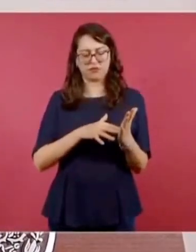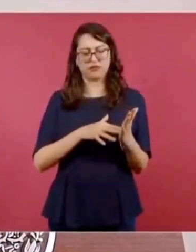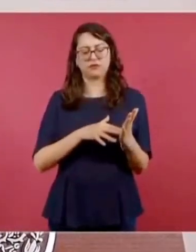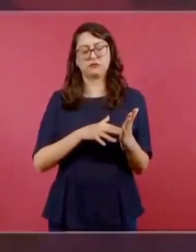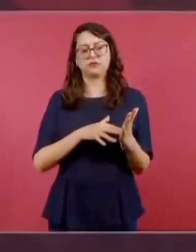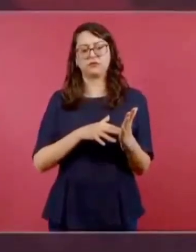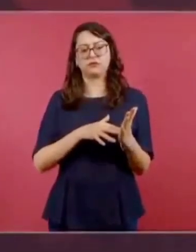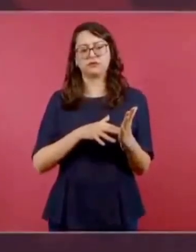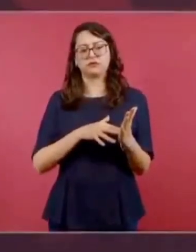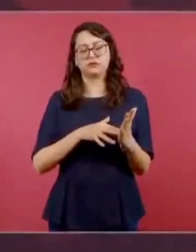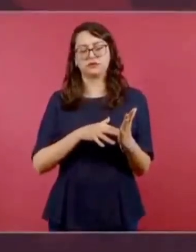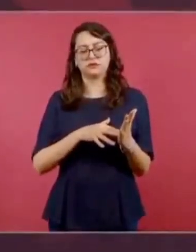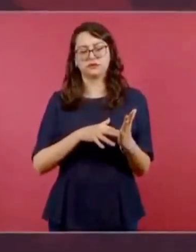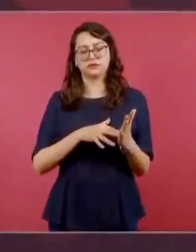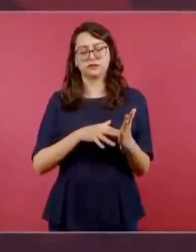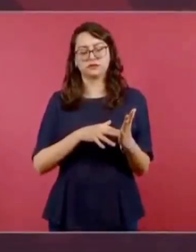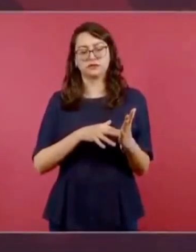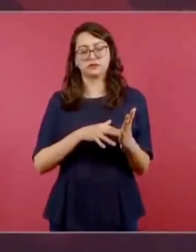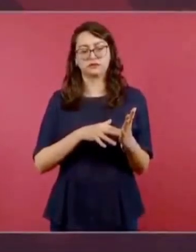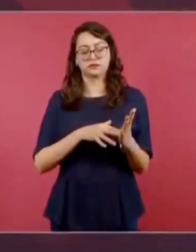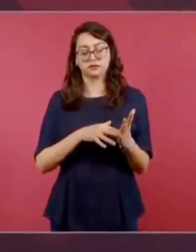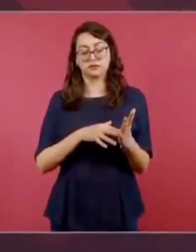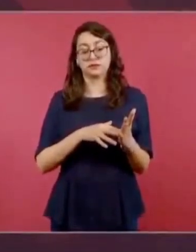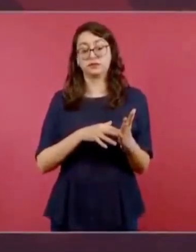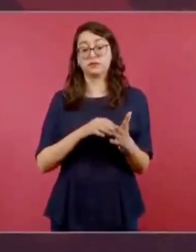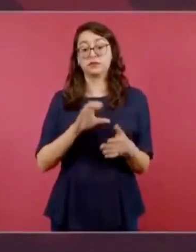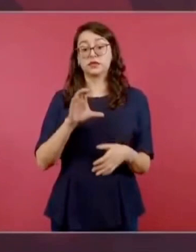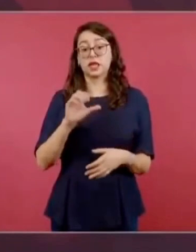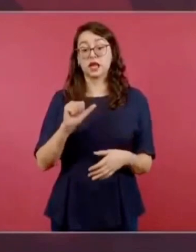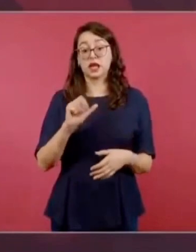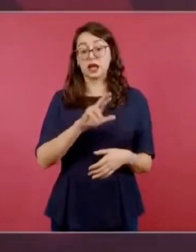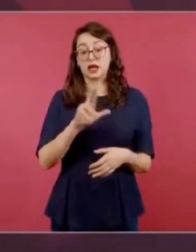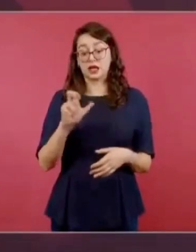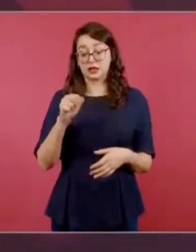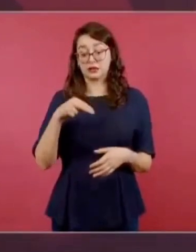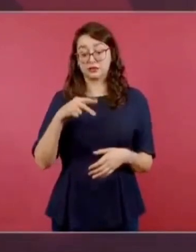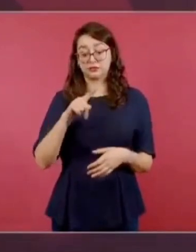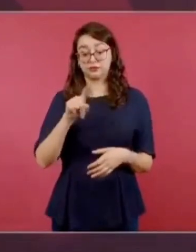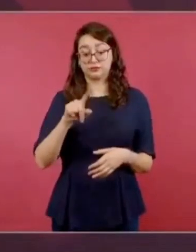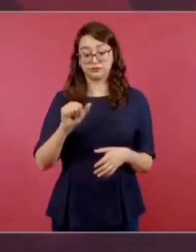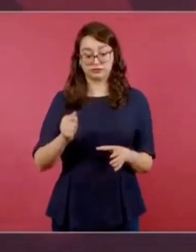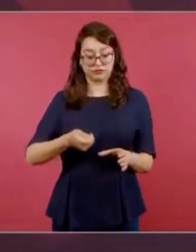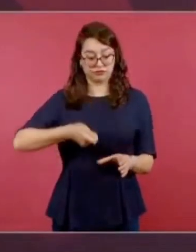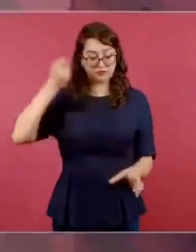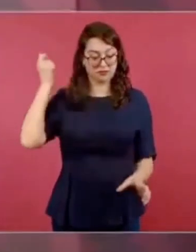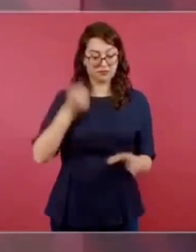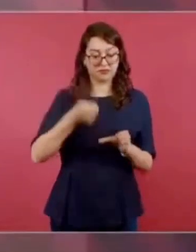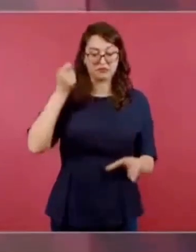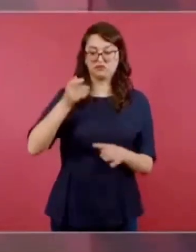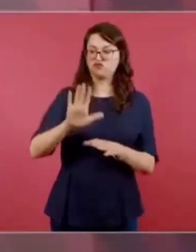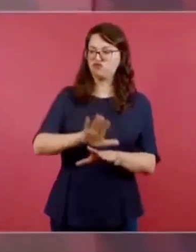cuando ordena eliminar a Villa.